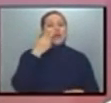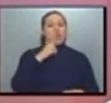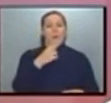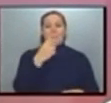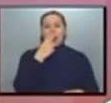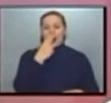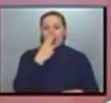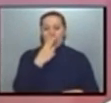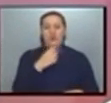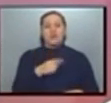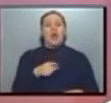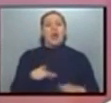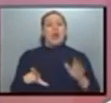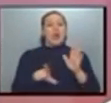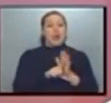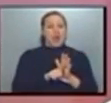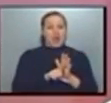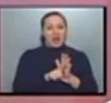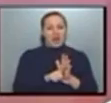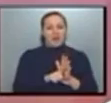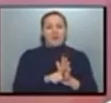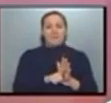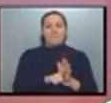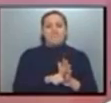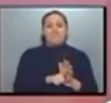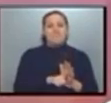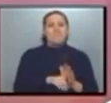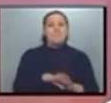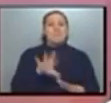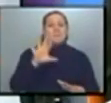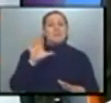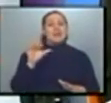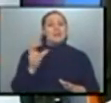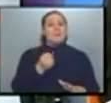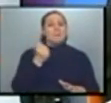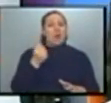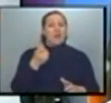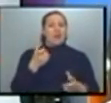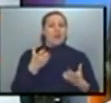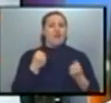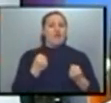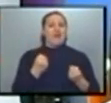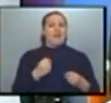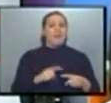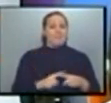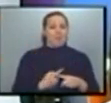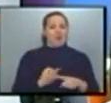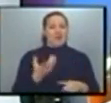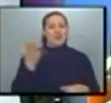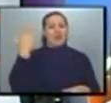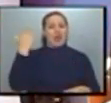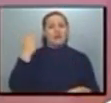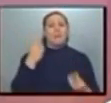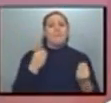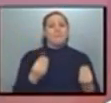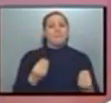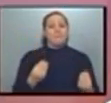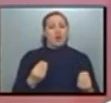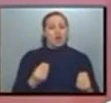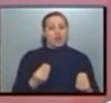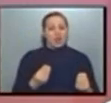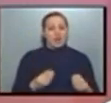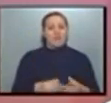una de las leyes más simbólicas y de peso político que había tenido el kirchnerismo por aquel entonces porque fijaba